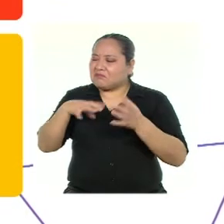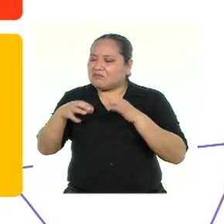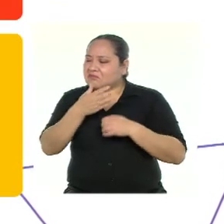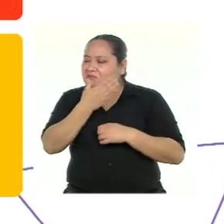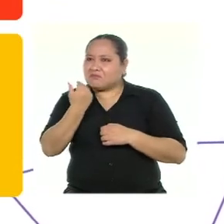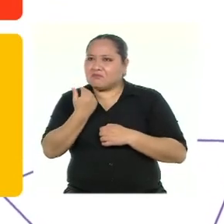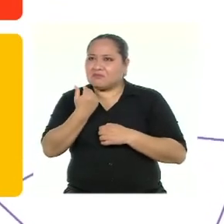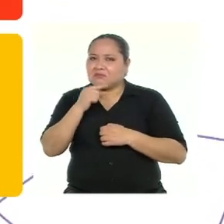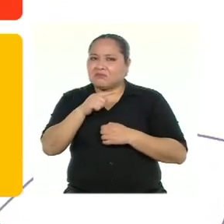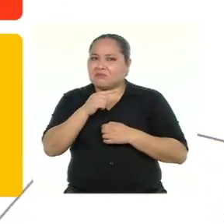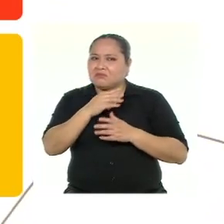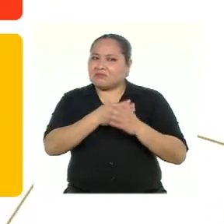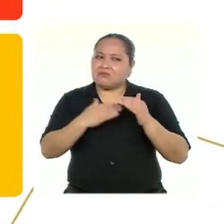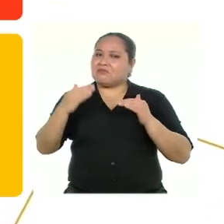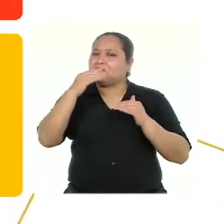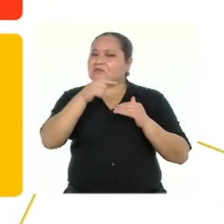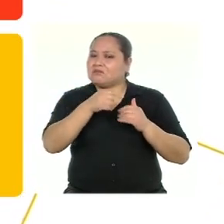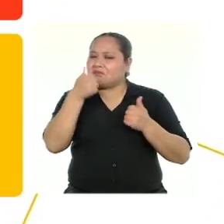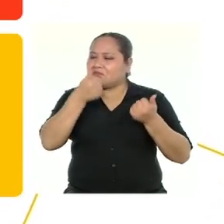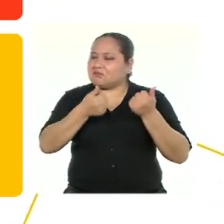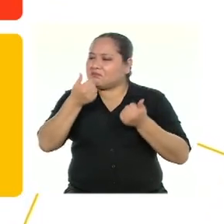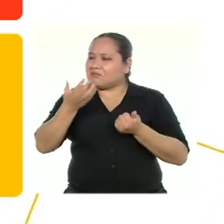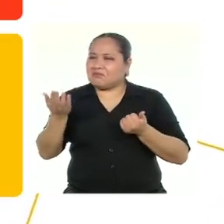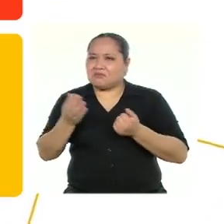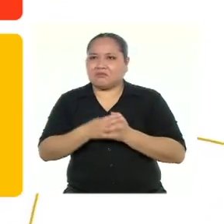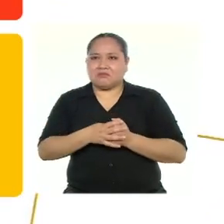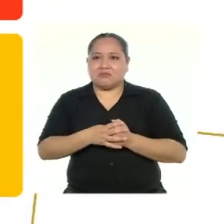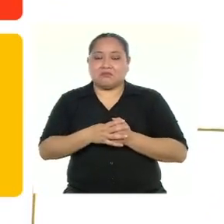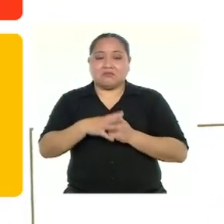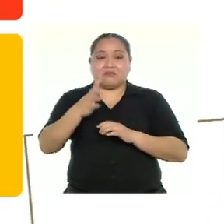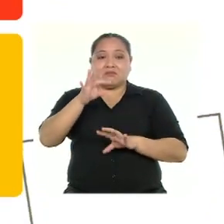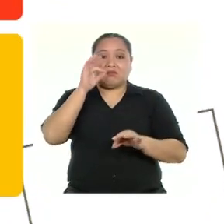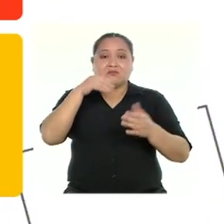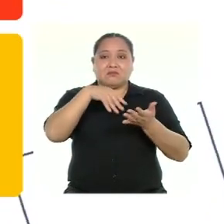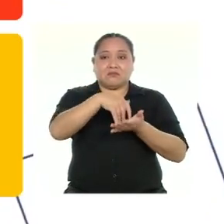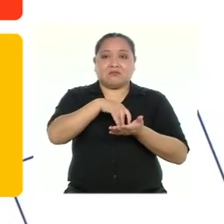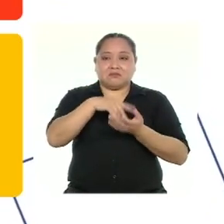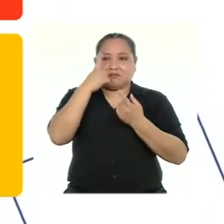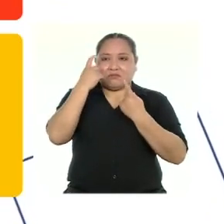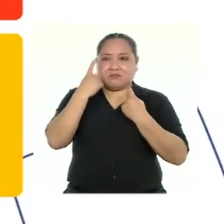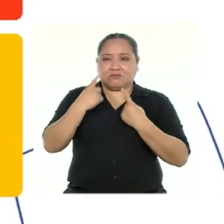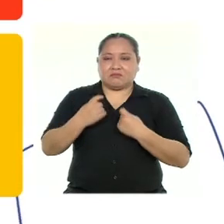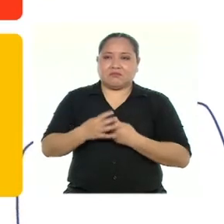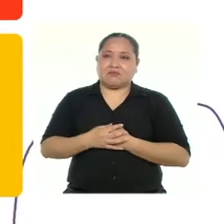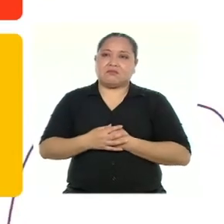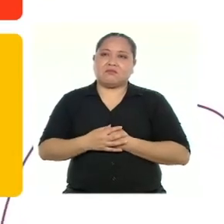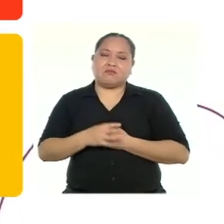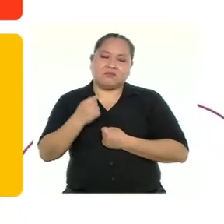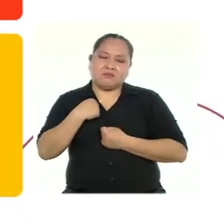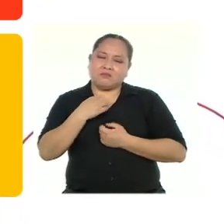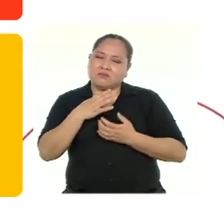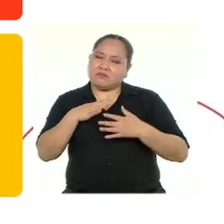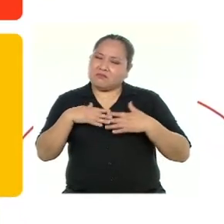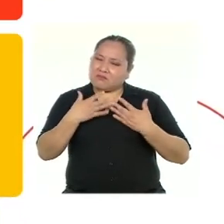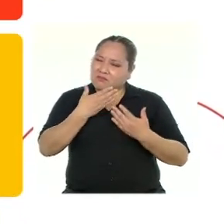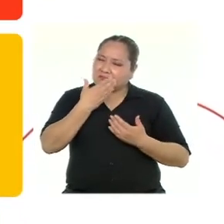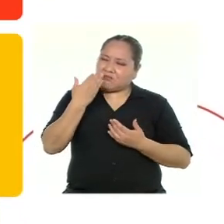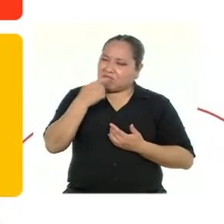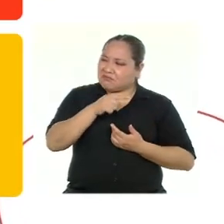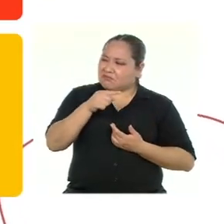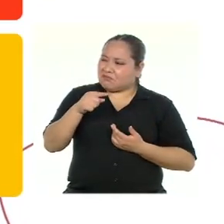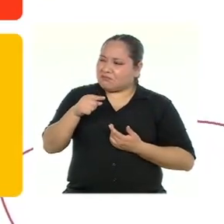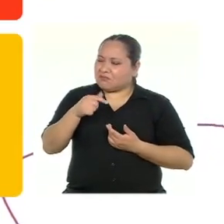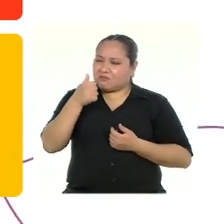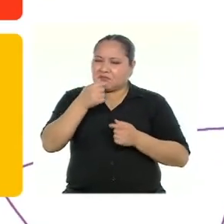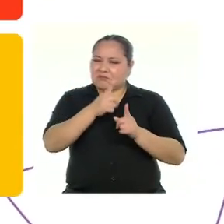¿Destaco en algún aspecto? Para identificar nuestras debilidades podemos preguntarnos ¿Puedo mejorar en algo? ¿Qué me